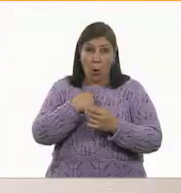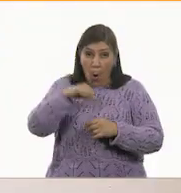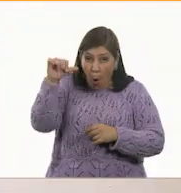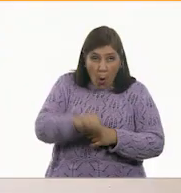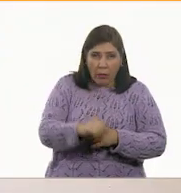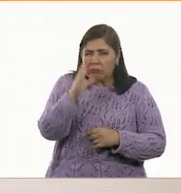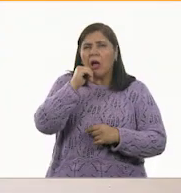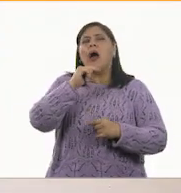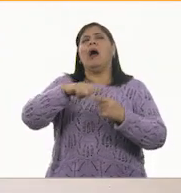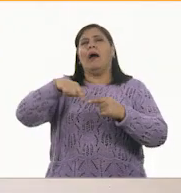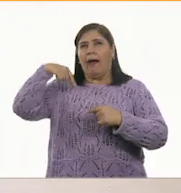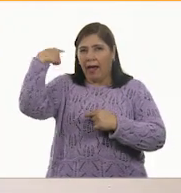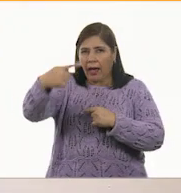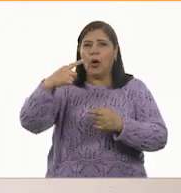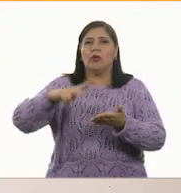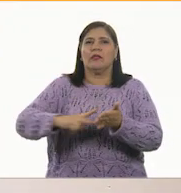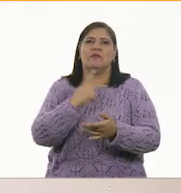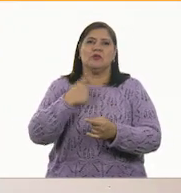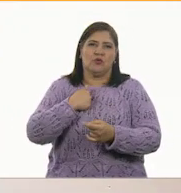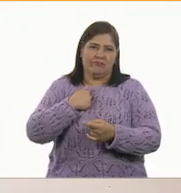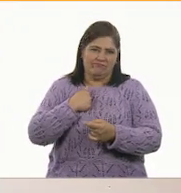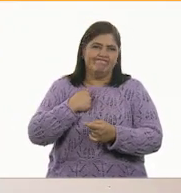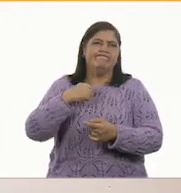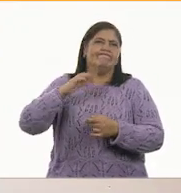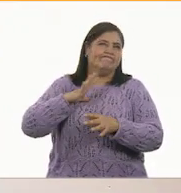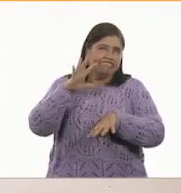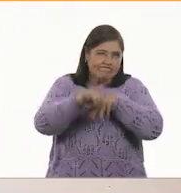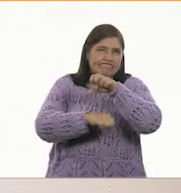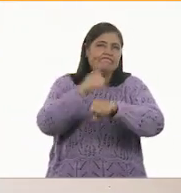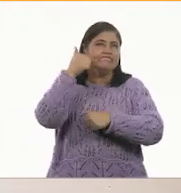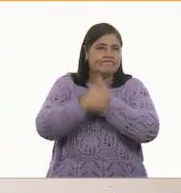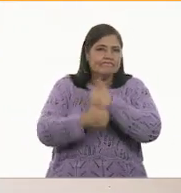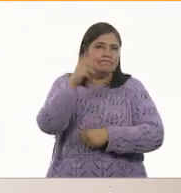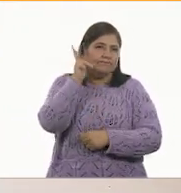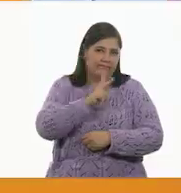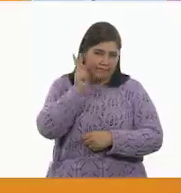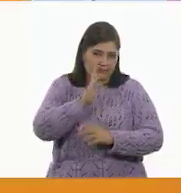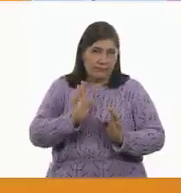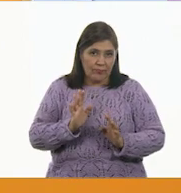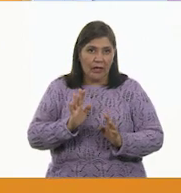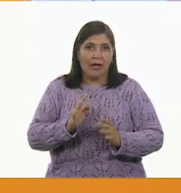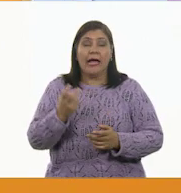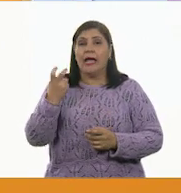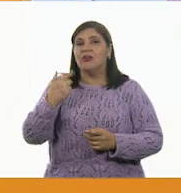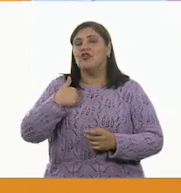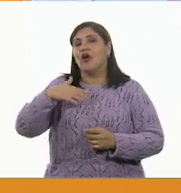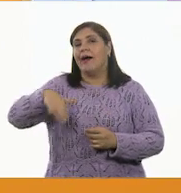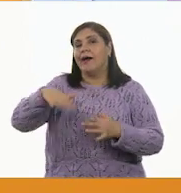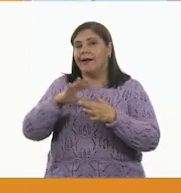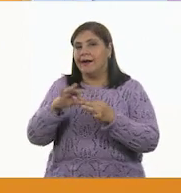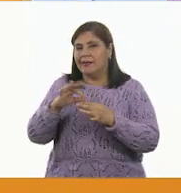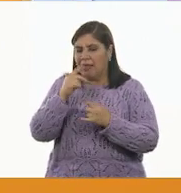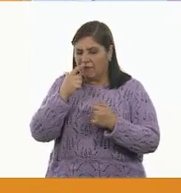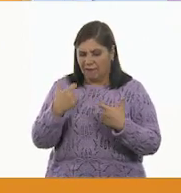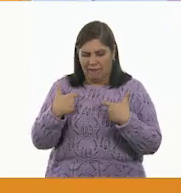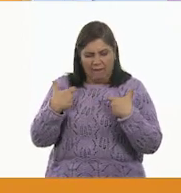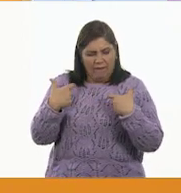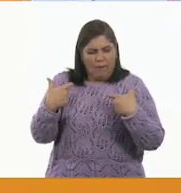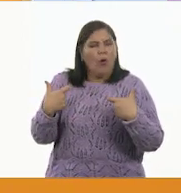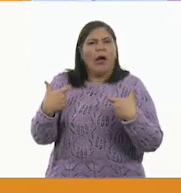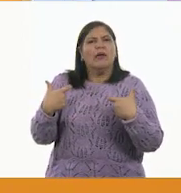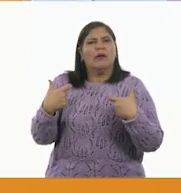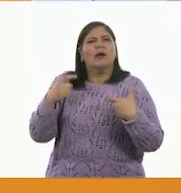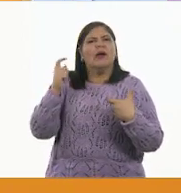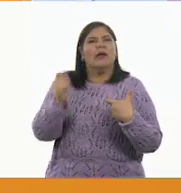esa montaña para poder atacarla de nuevo. Y pues bueno, les comentaba, el fuerte es aquel que no se